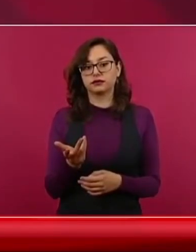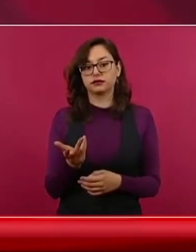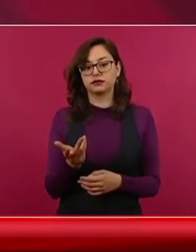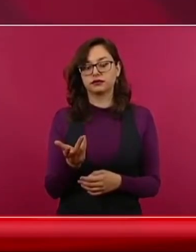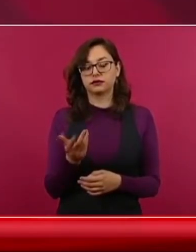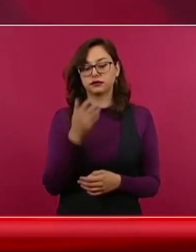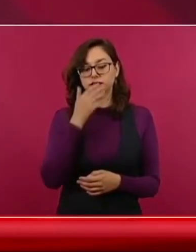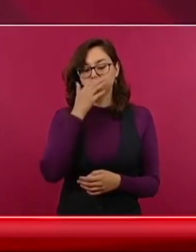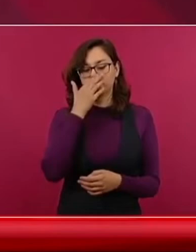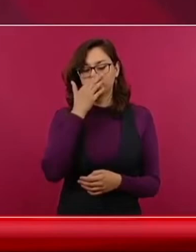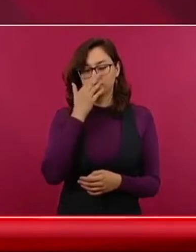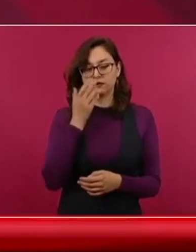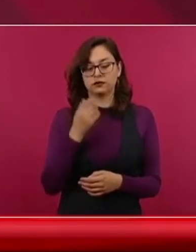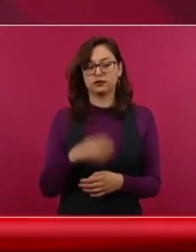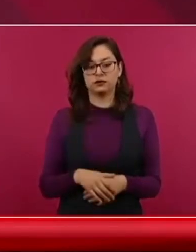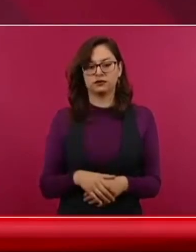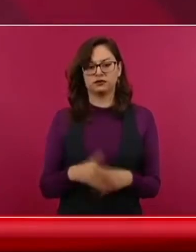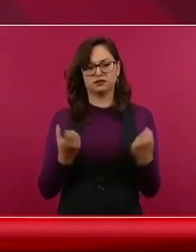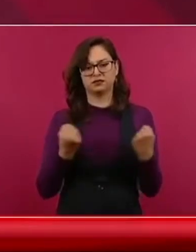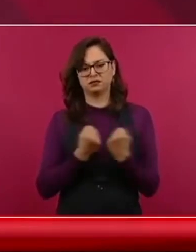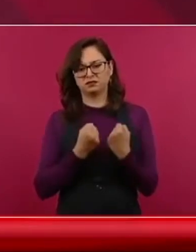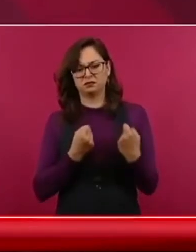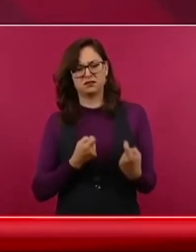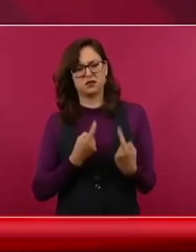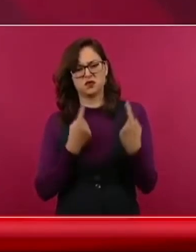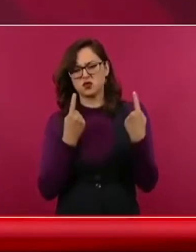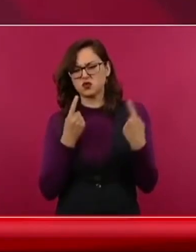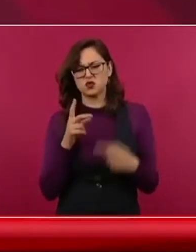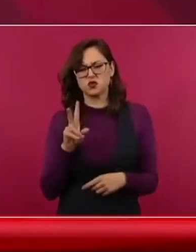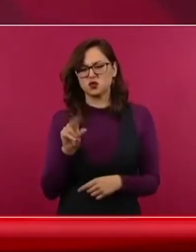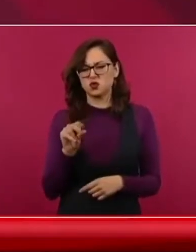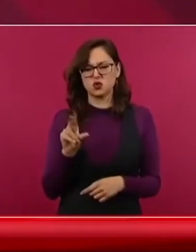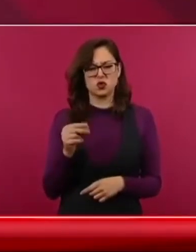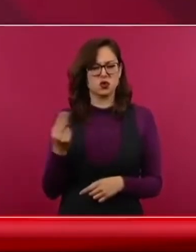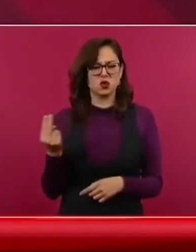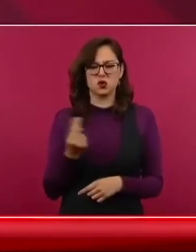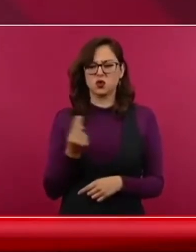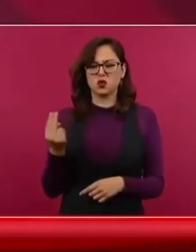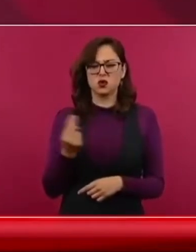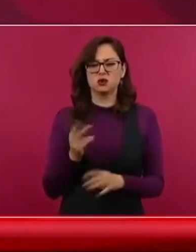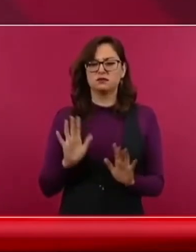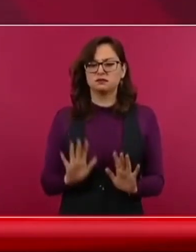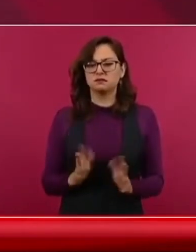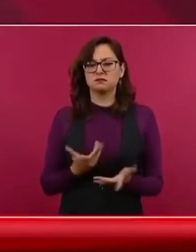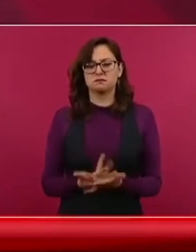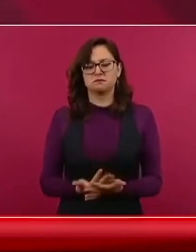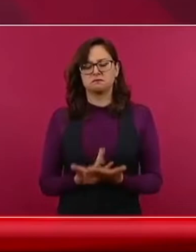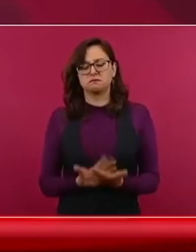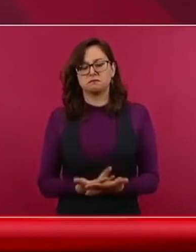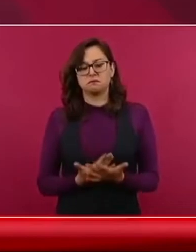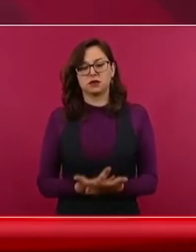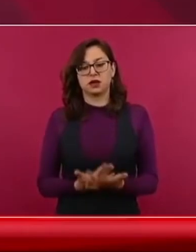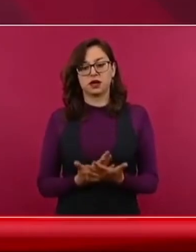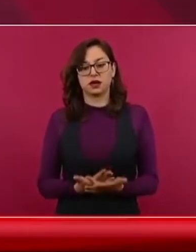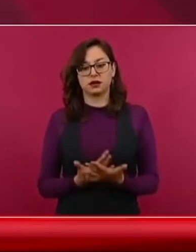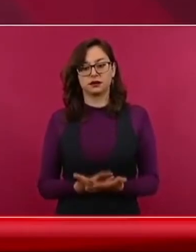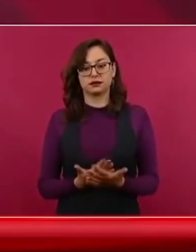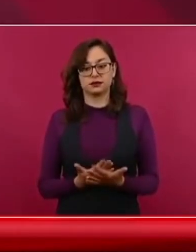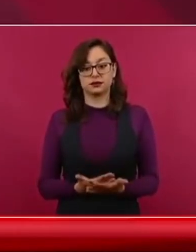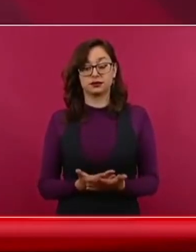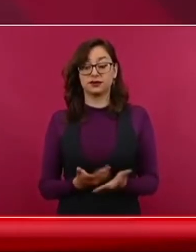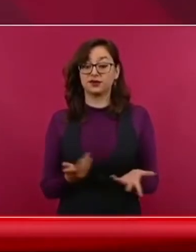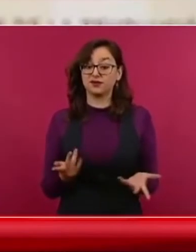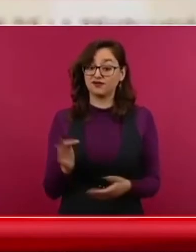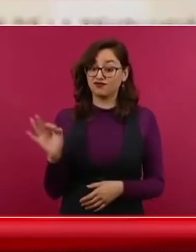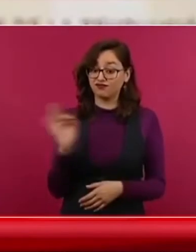no nos confrontemos, vamos a esperar. Y si no se